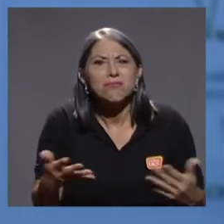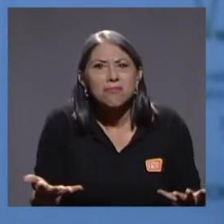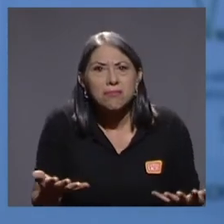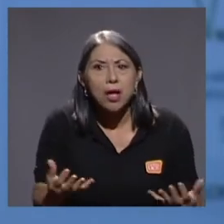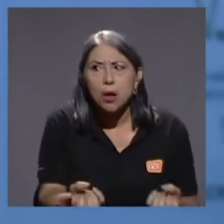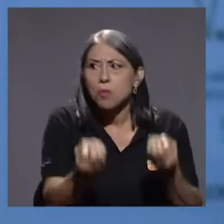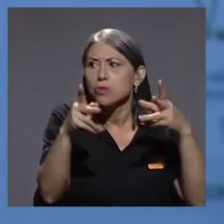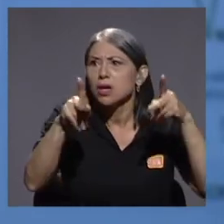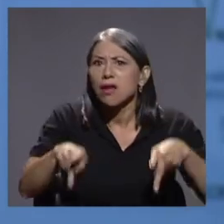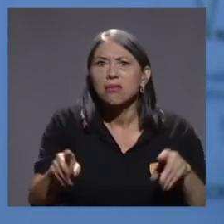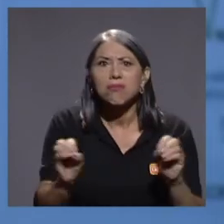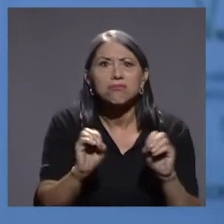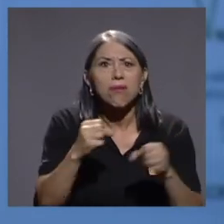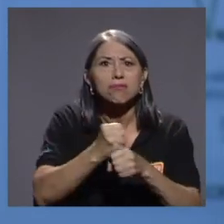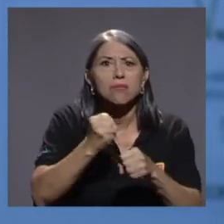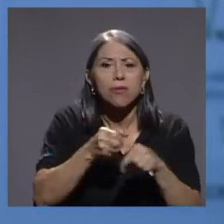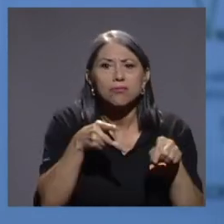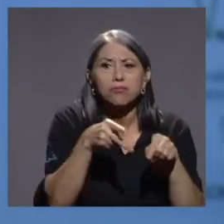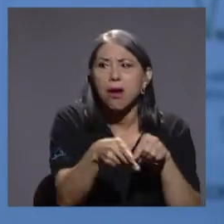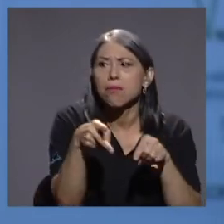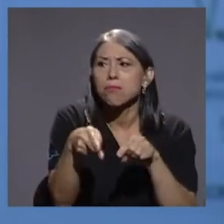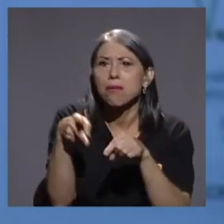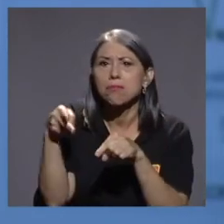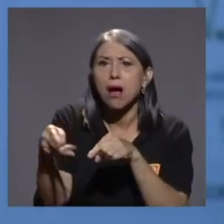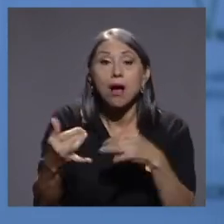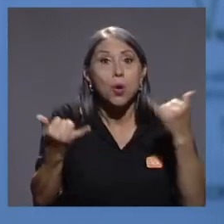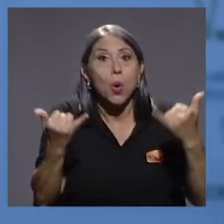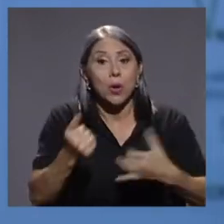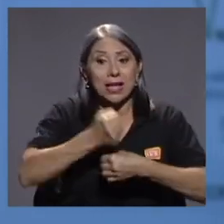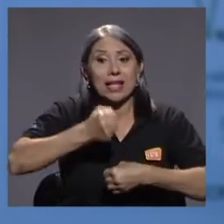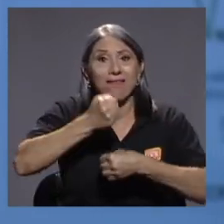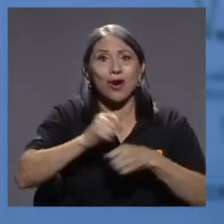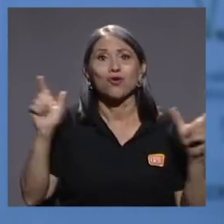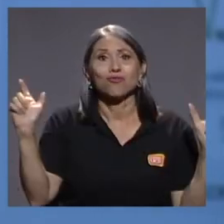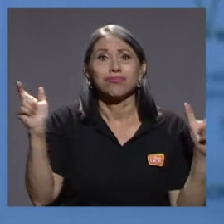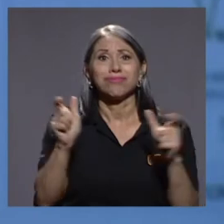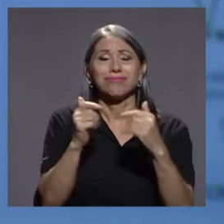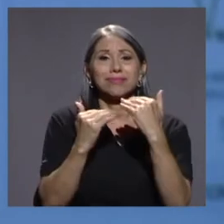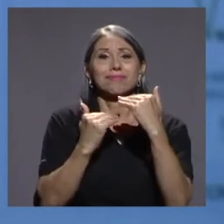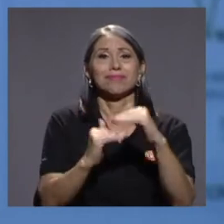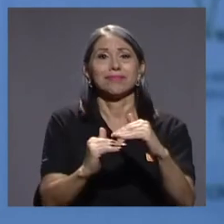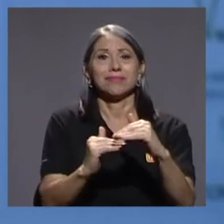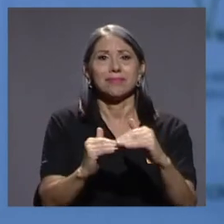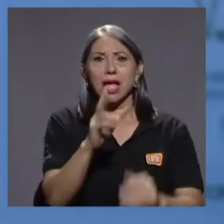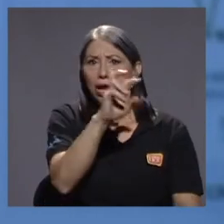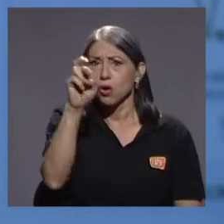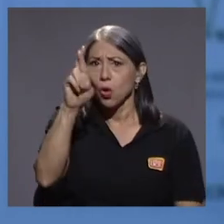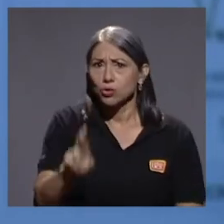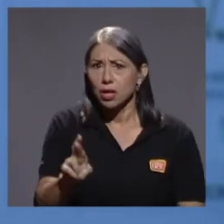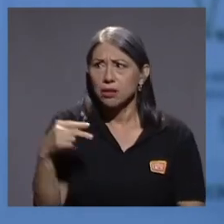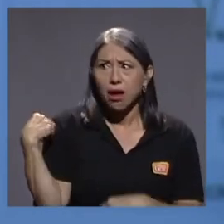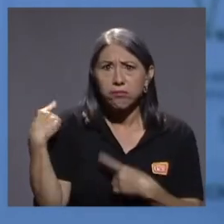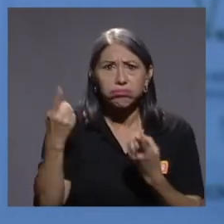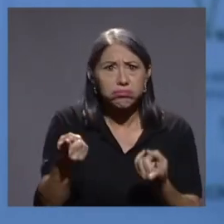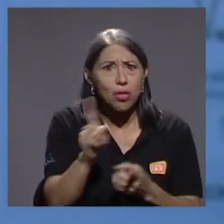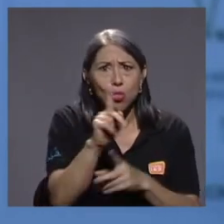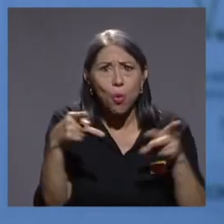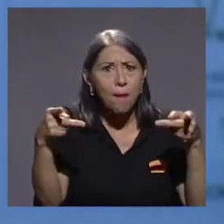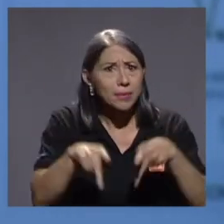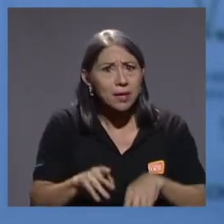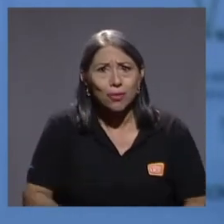tuvo reducciones de jornada. Algo que en Costa Rica no es común que suceda, ni que se le permita a las empresas.